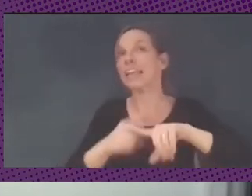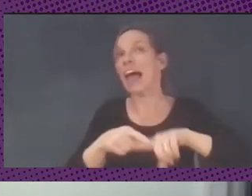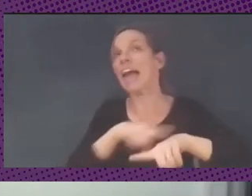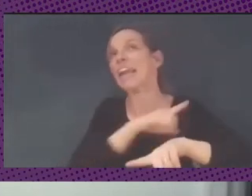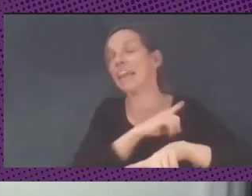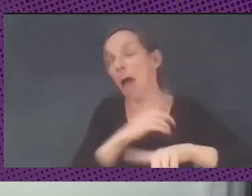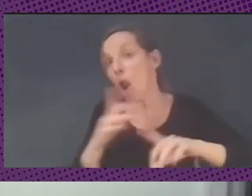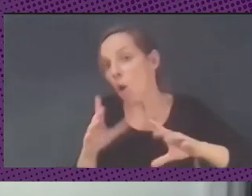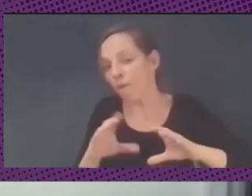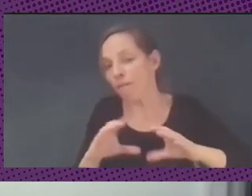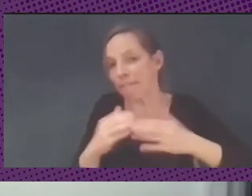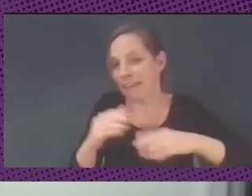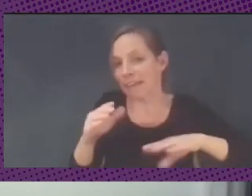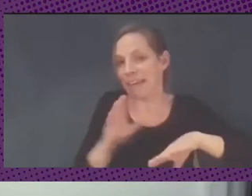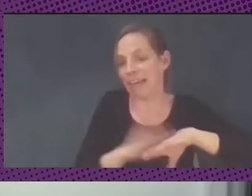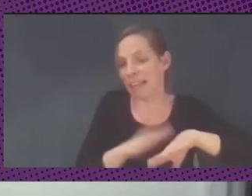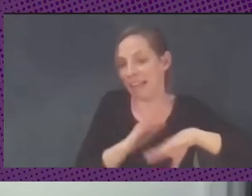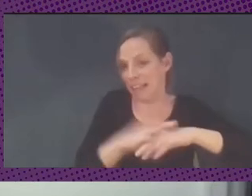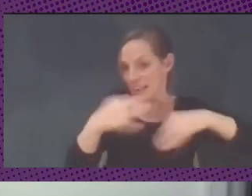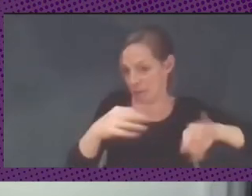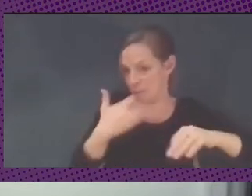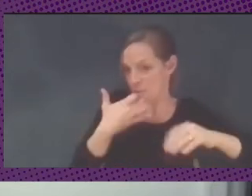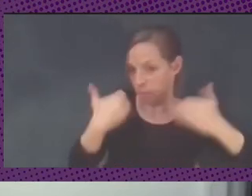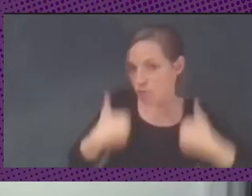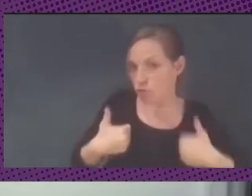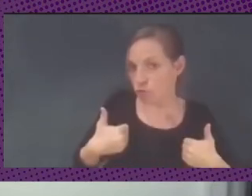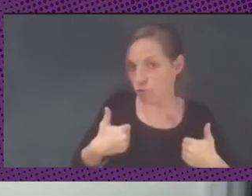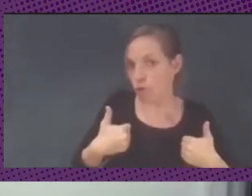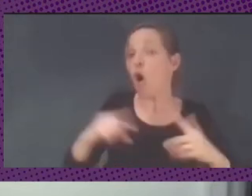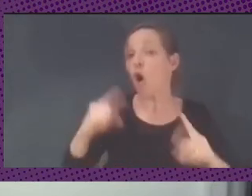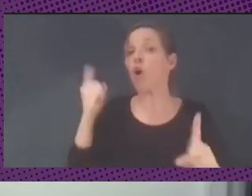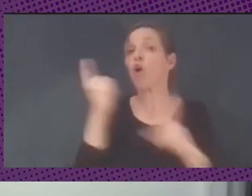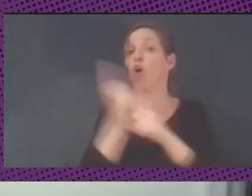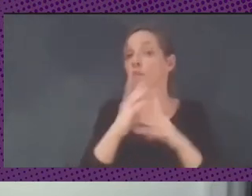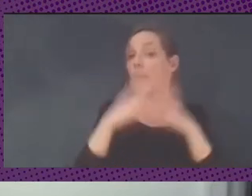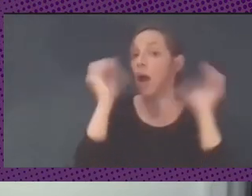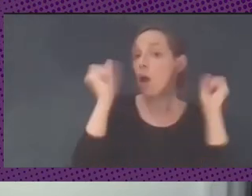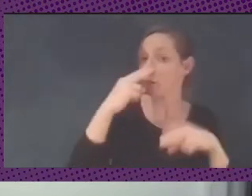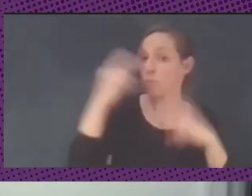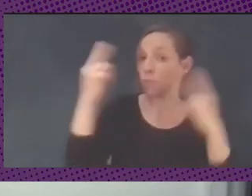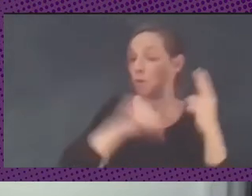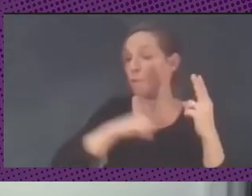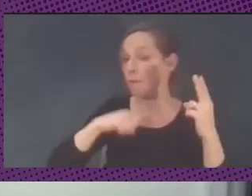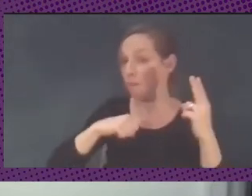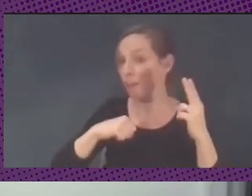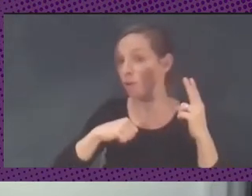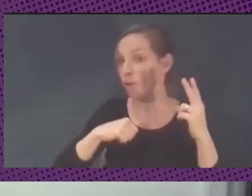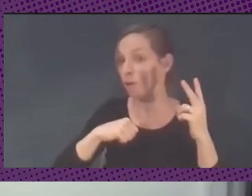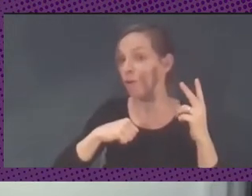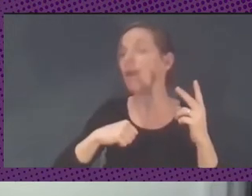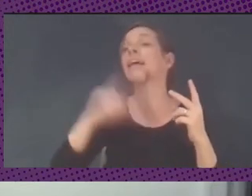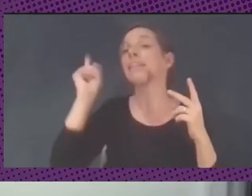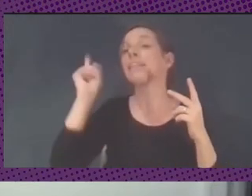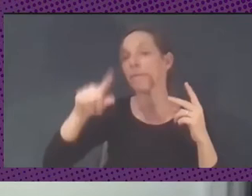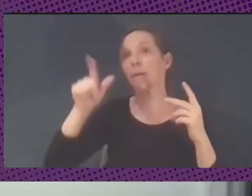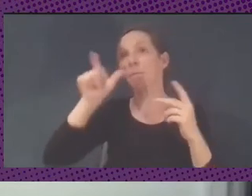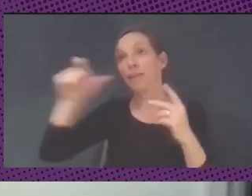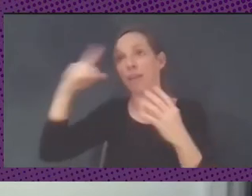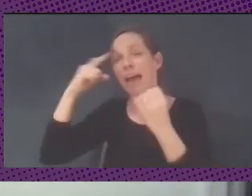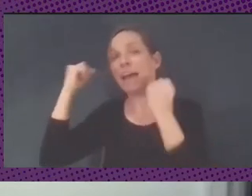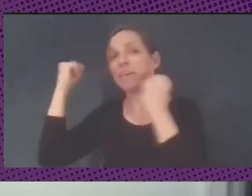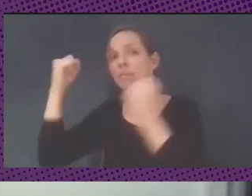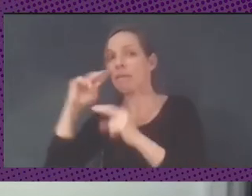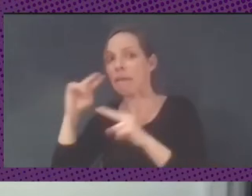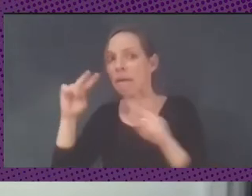académica como yo está denunciando los APPs. Los expertos que están mirando a los APPs están